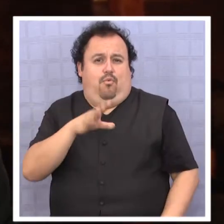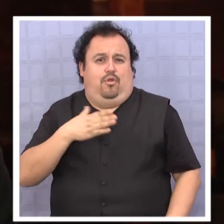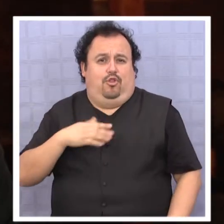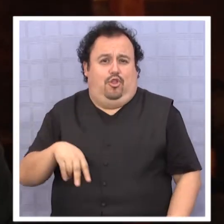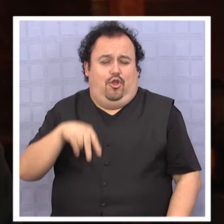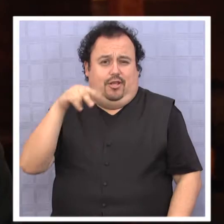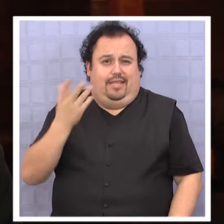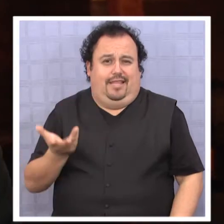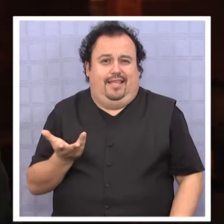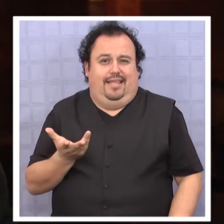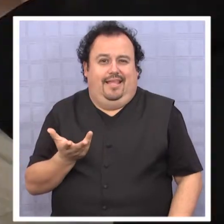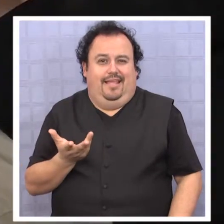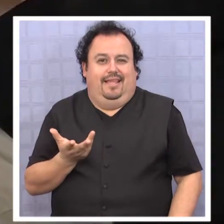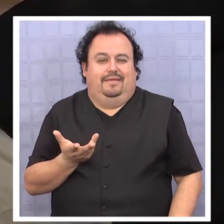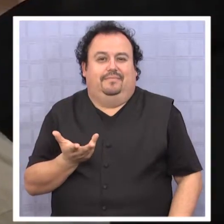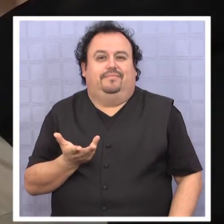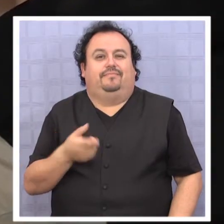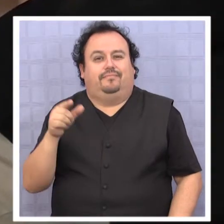norte de Chile,